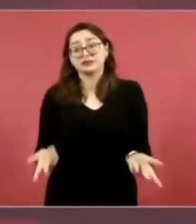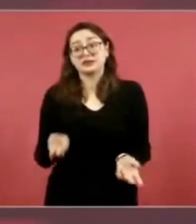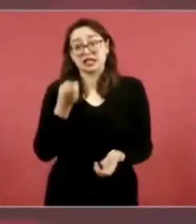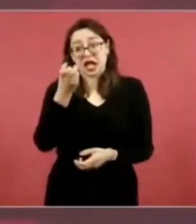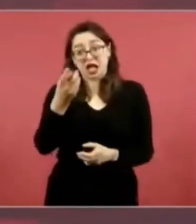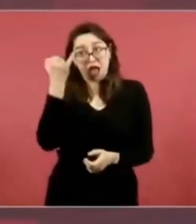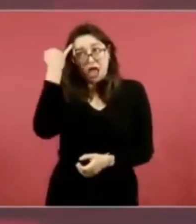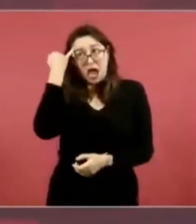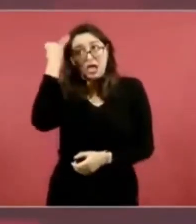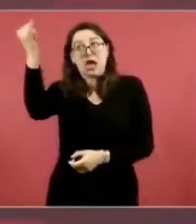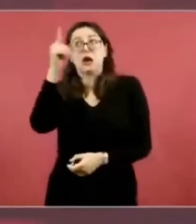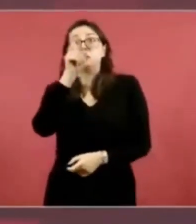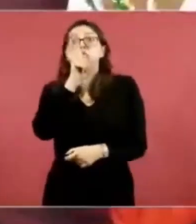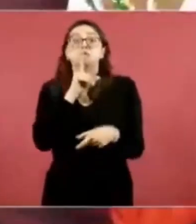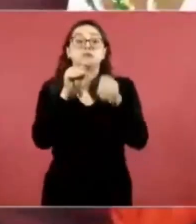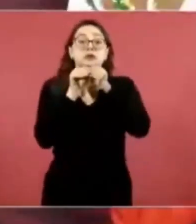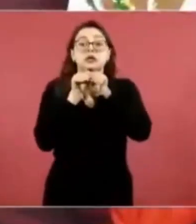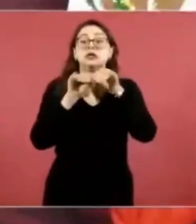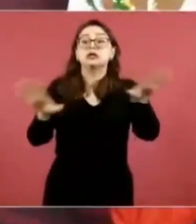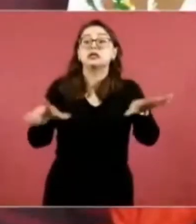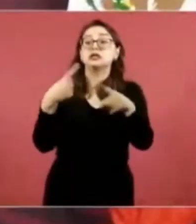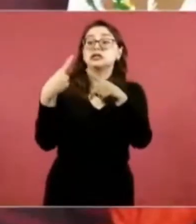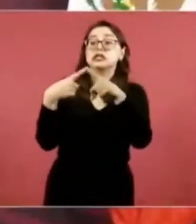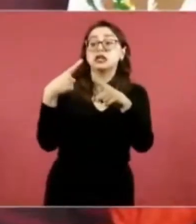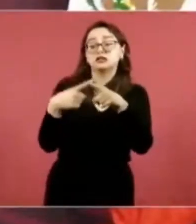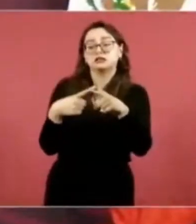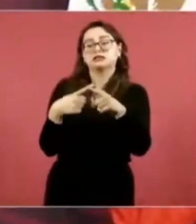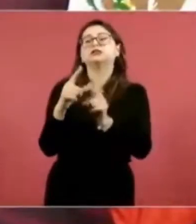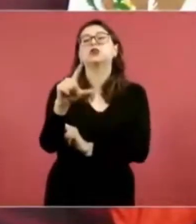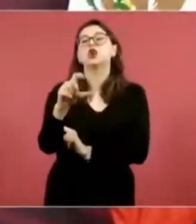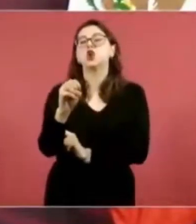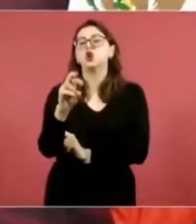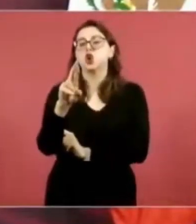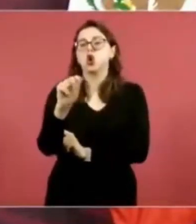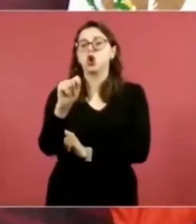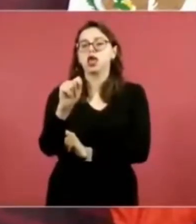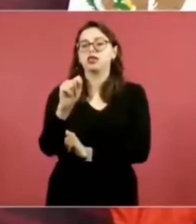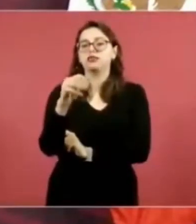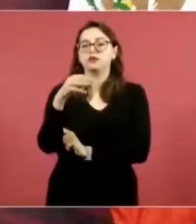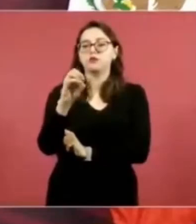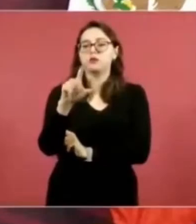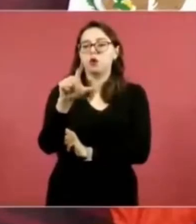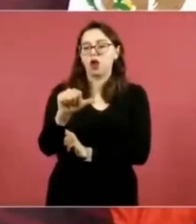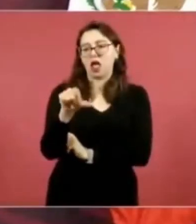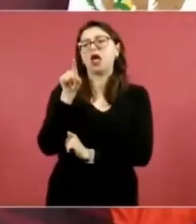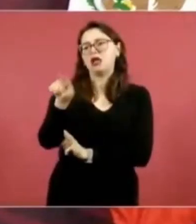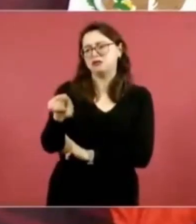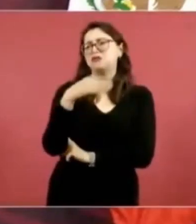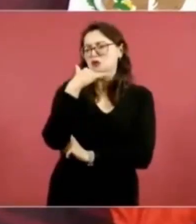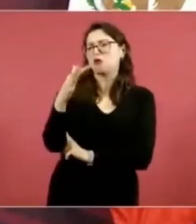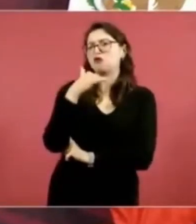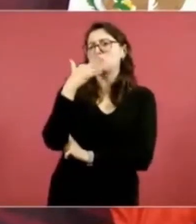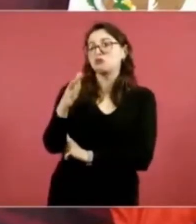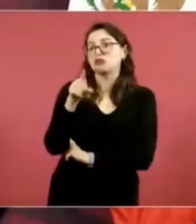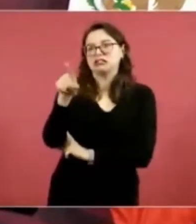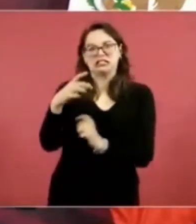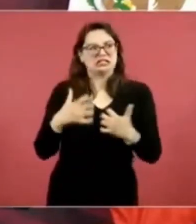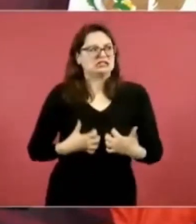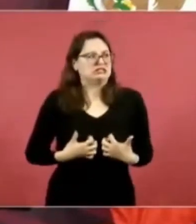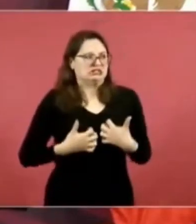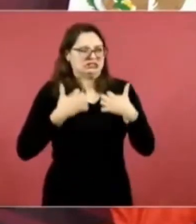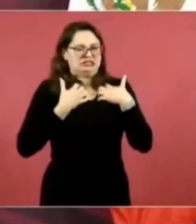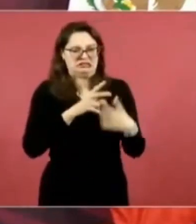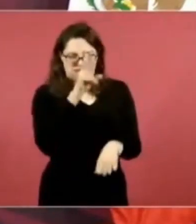sostengo que el señor Loret de Mola es un corrupto y tengo las pruebas tan sencillo